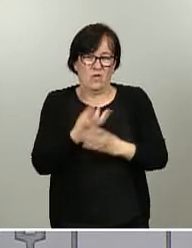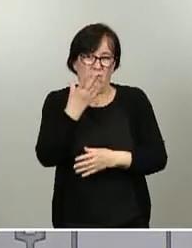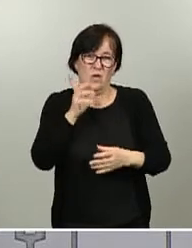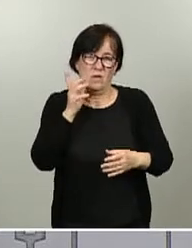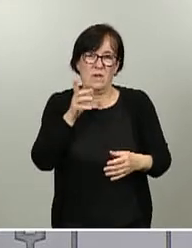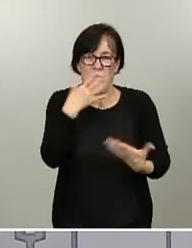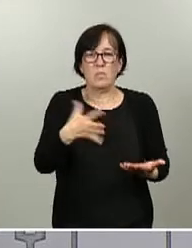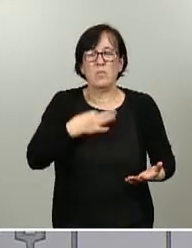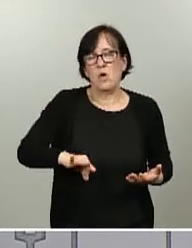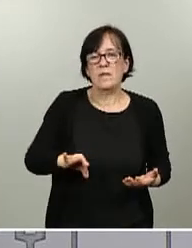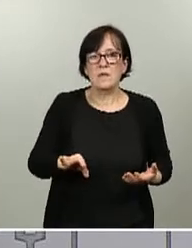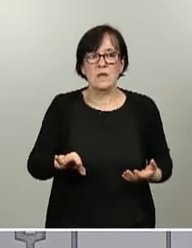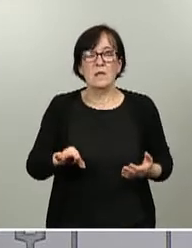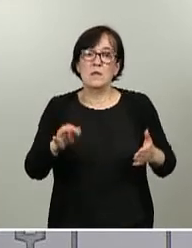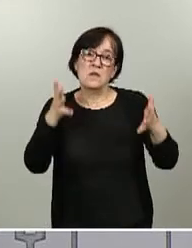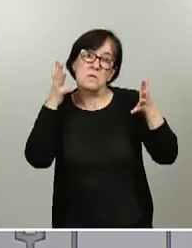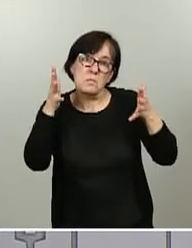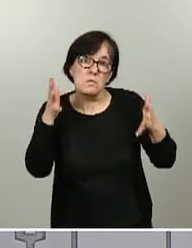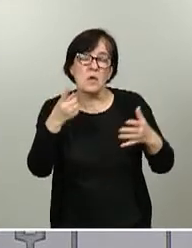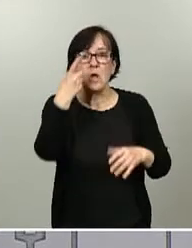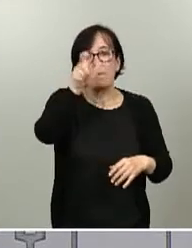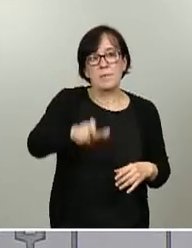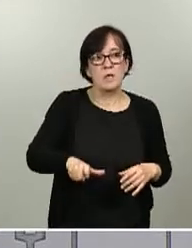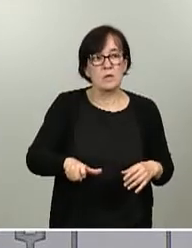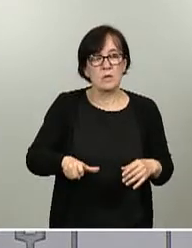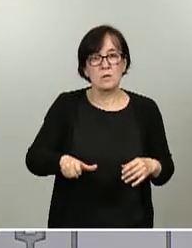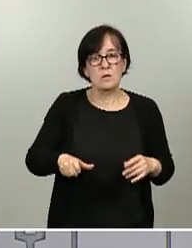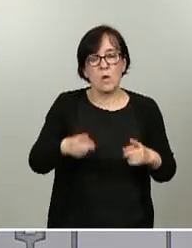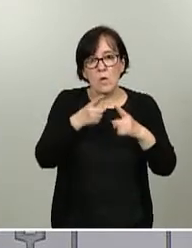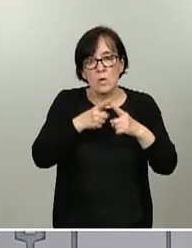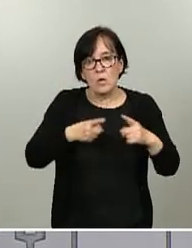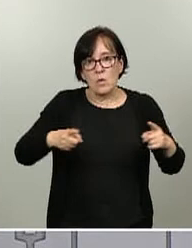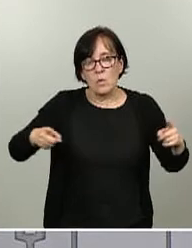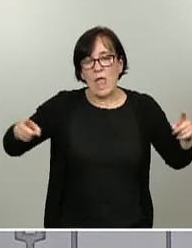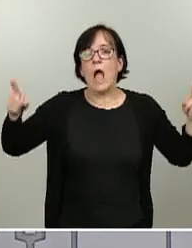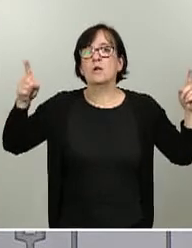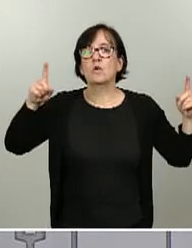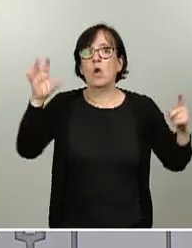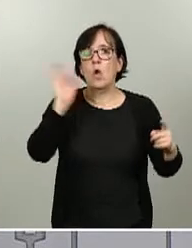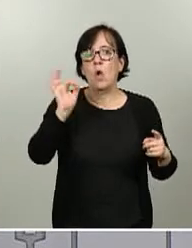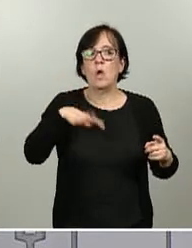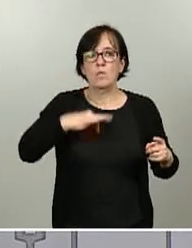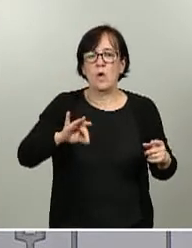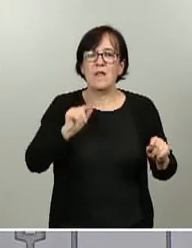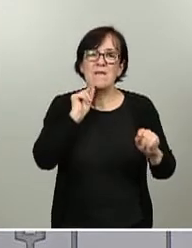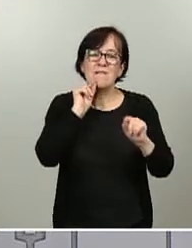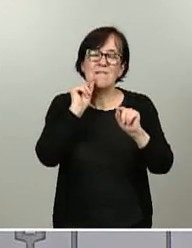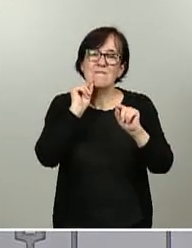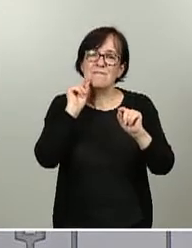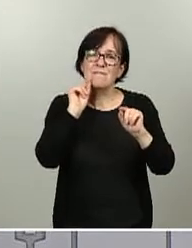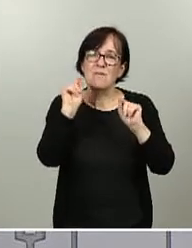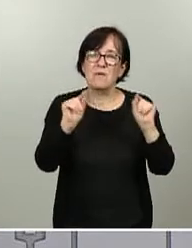recomendado en una persona que lo vaya a tomar durante largos periodos y que además tiene una probabilidad de infección muy baja, como